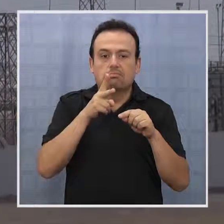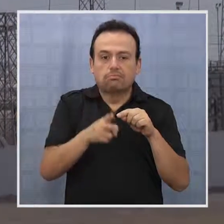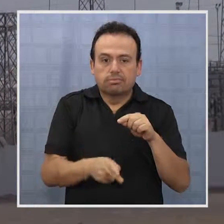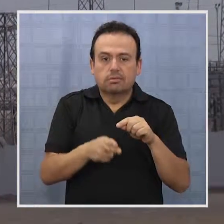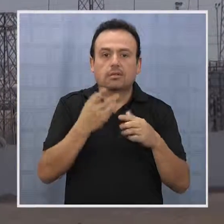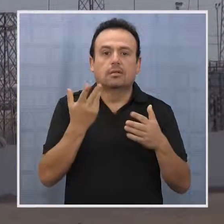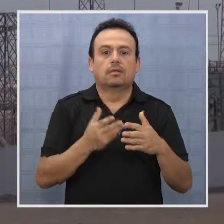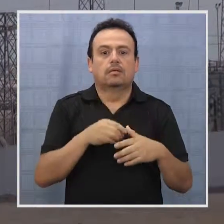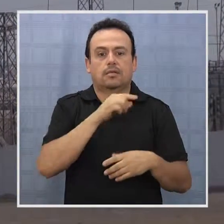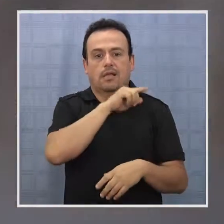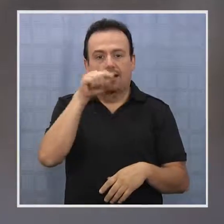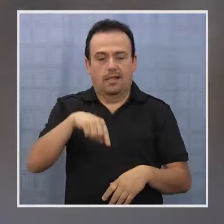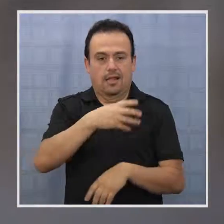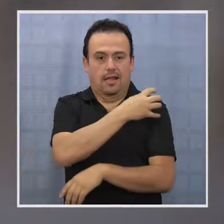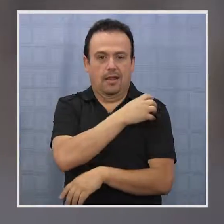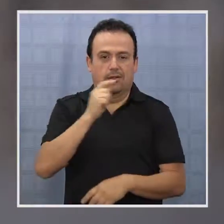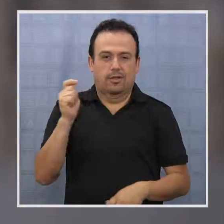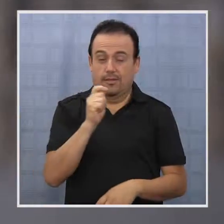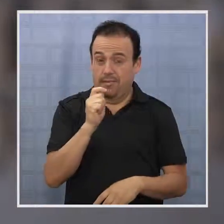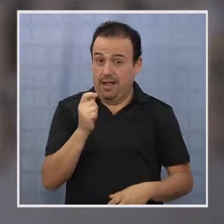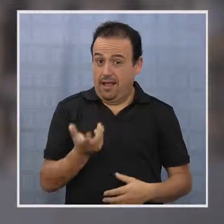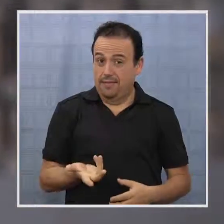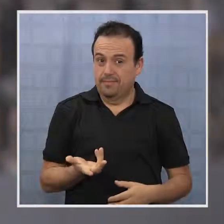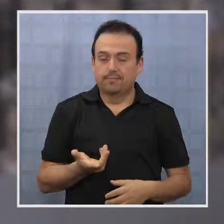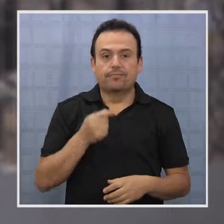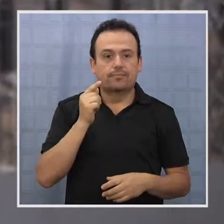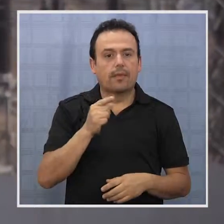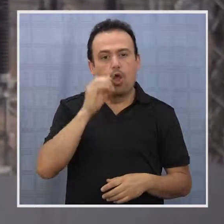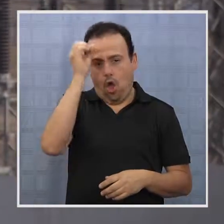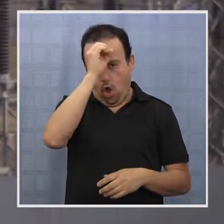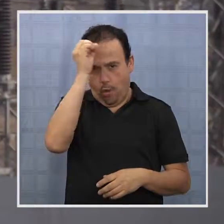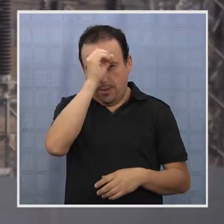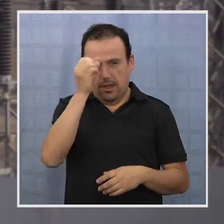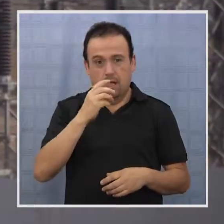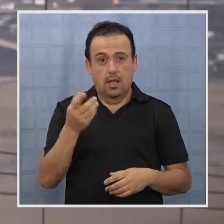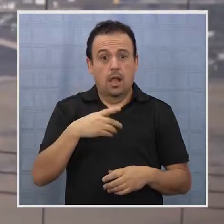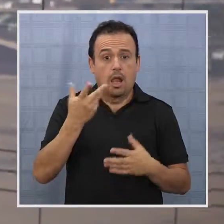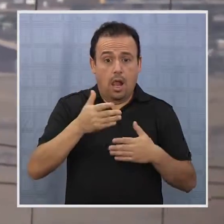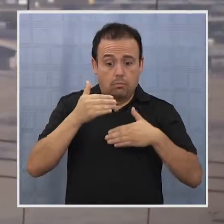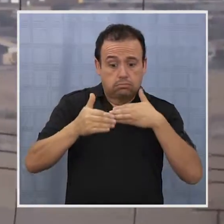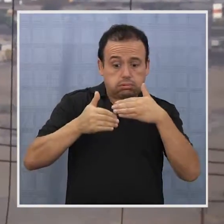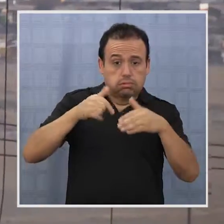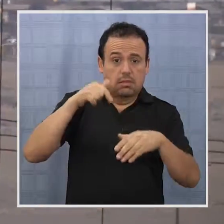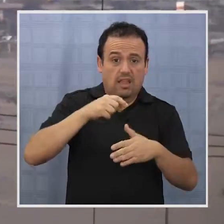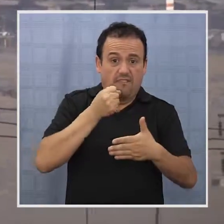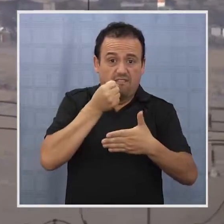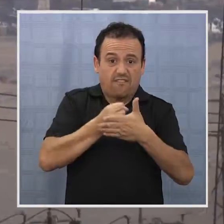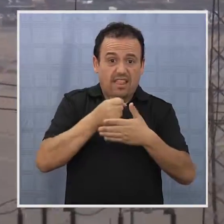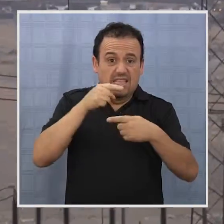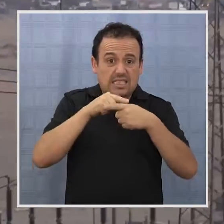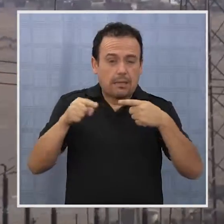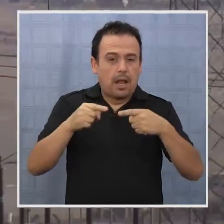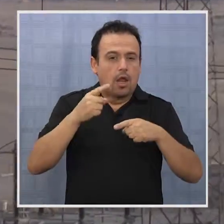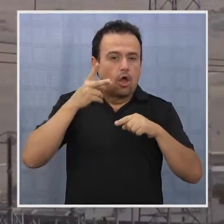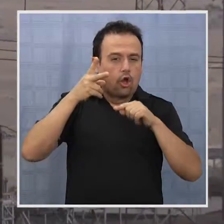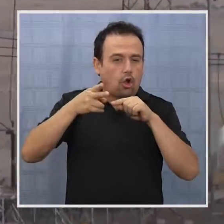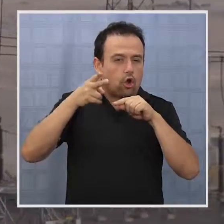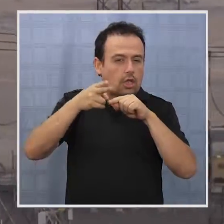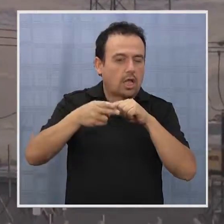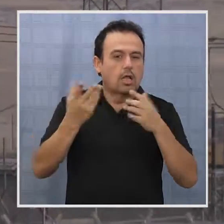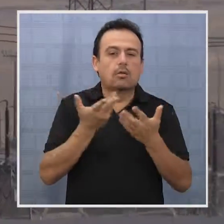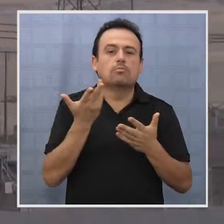región de Tarapacá. Al respecto, Arenas indicó que los cortes programados para este fin de semana en la ciudad